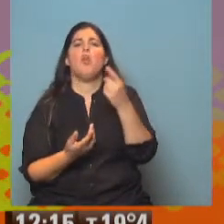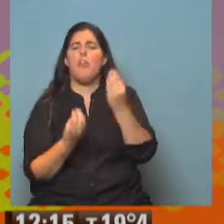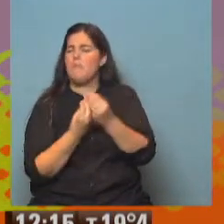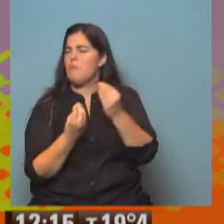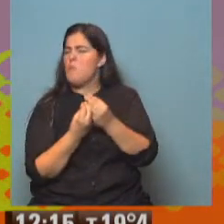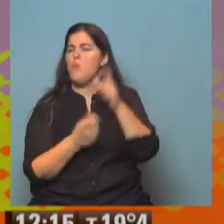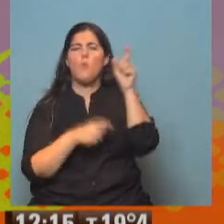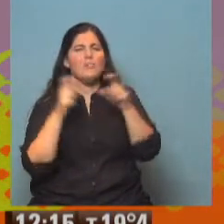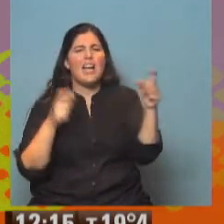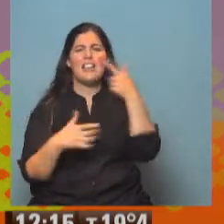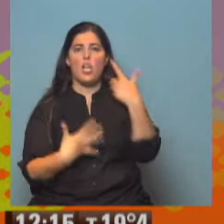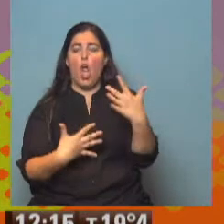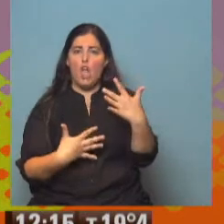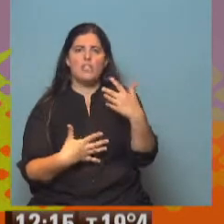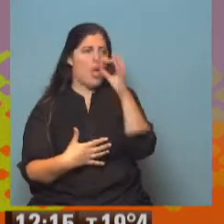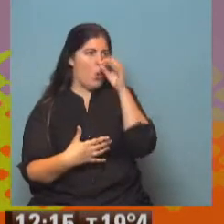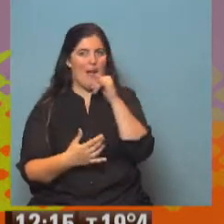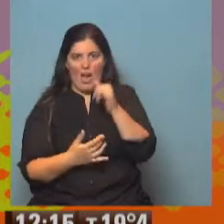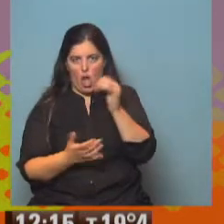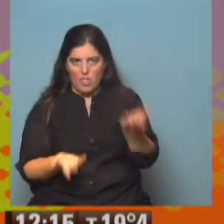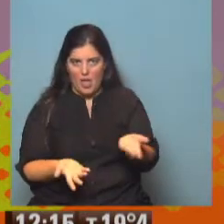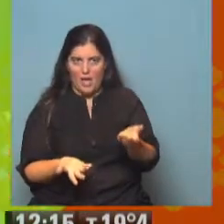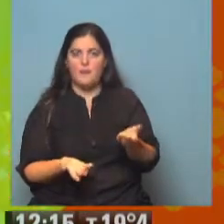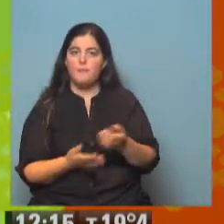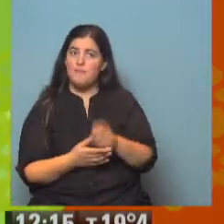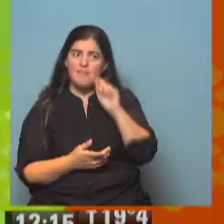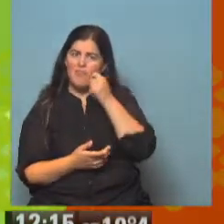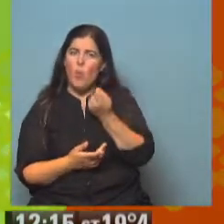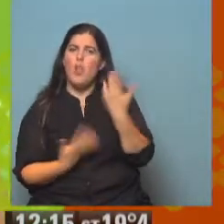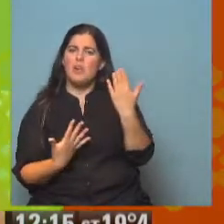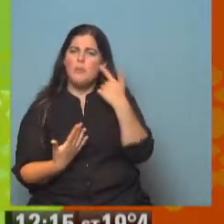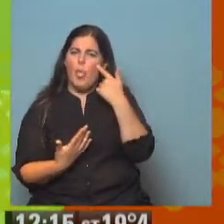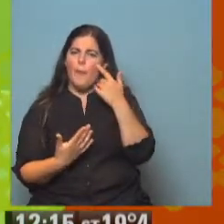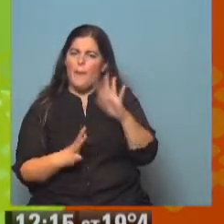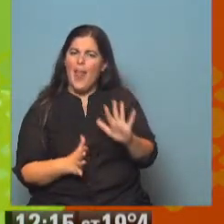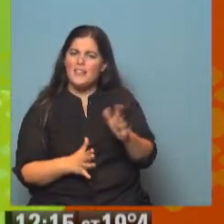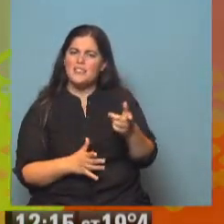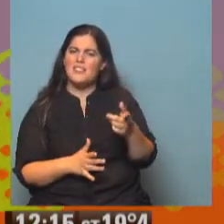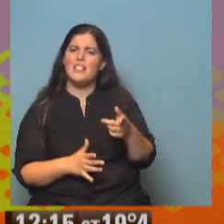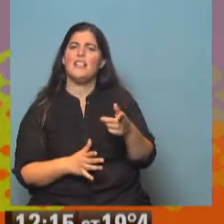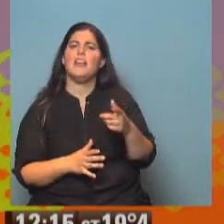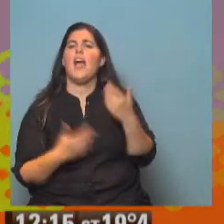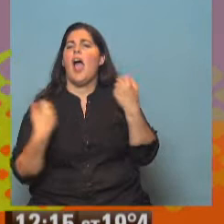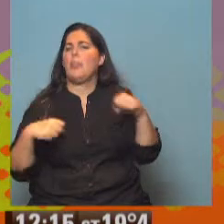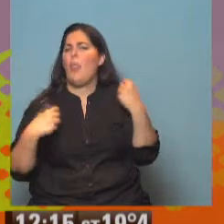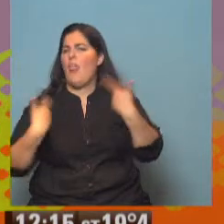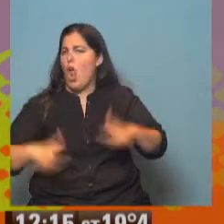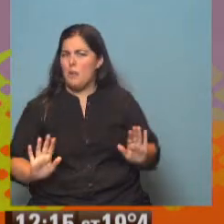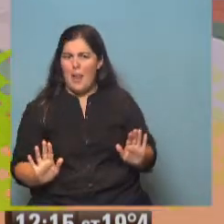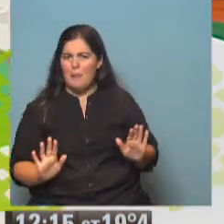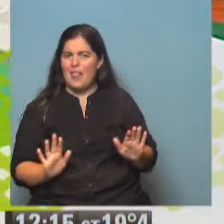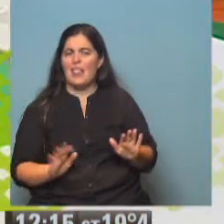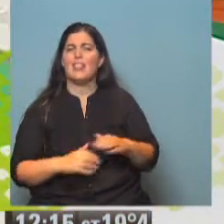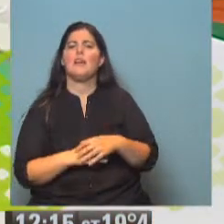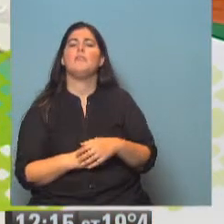y gente muy conocida jamás lo va a decir. Bueno, pero está buenísimo porque se puede vivir y hacer las actividades normalmente. Perfectamente.